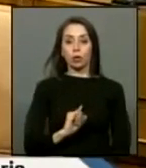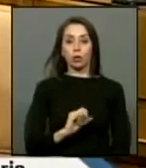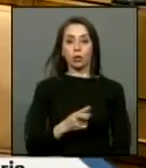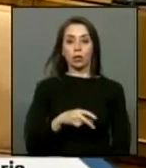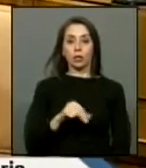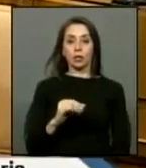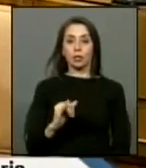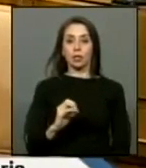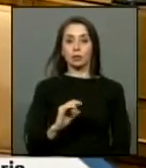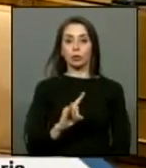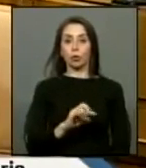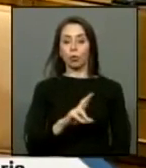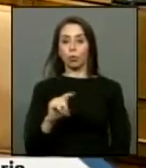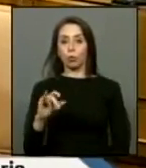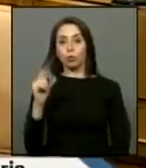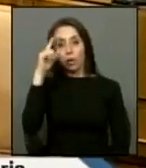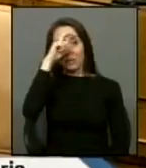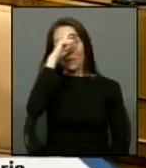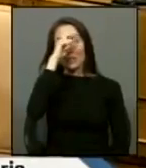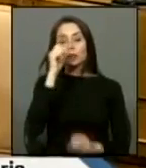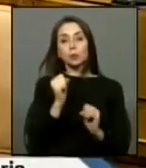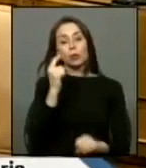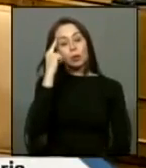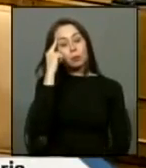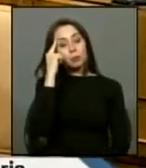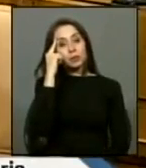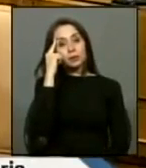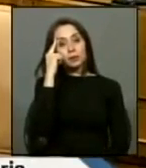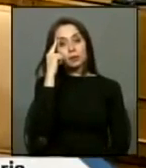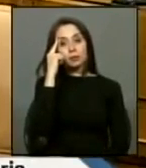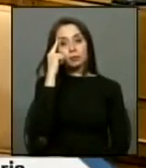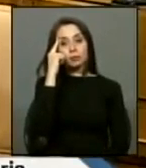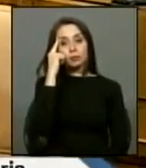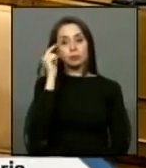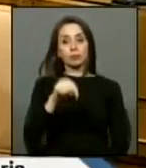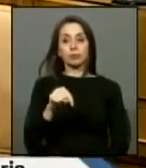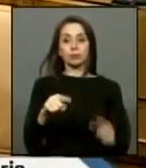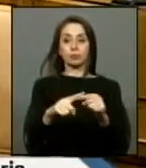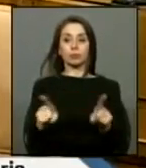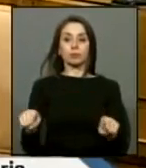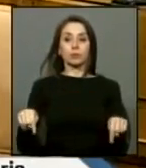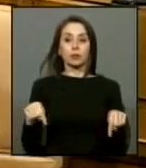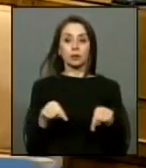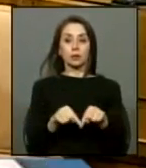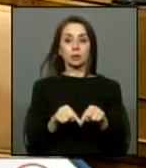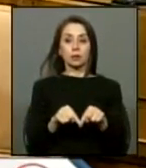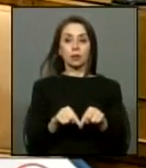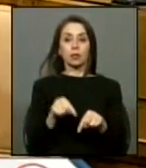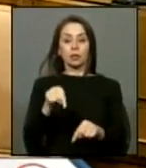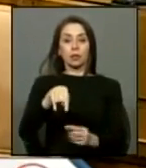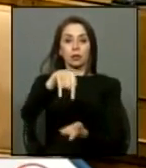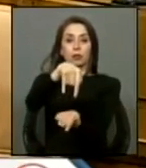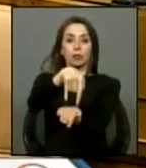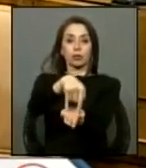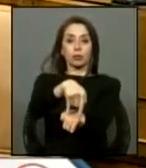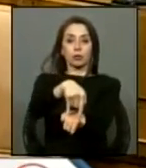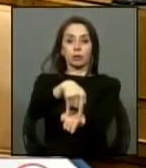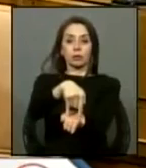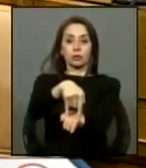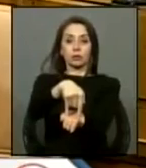es difícil poder pensar que en esta sala que en este congreso